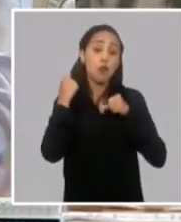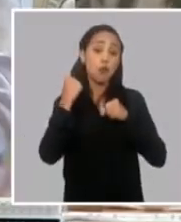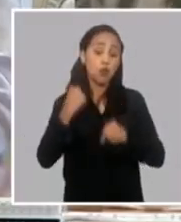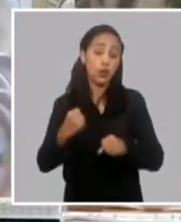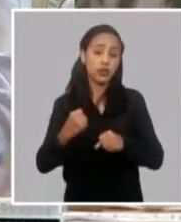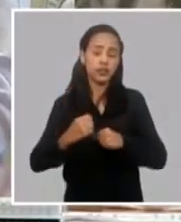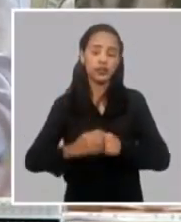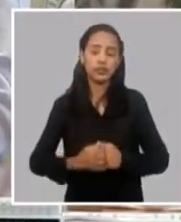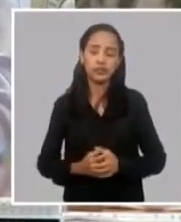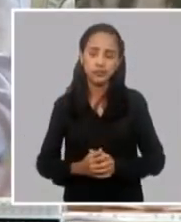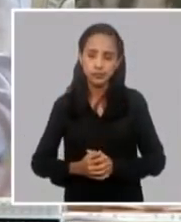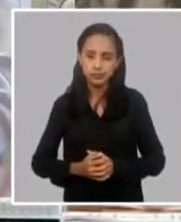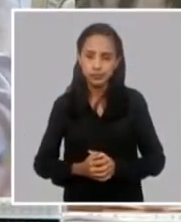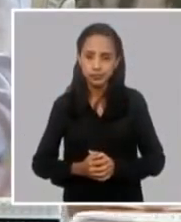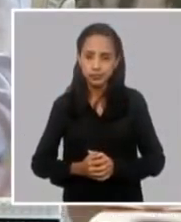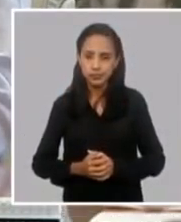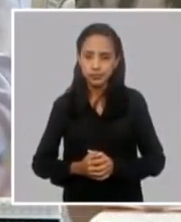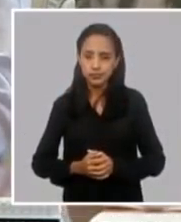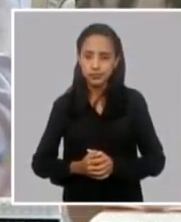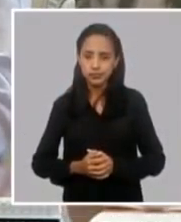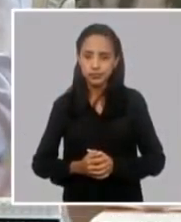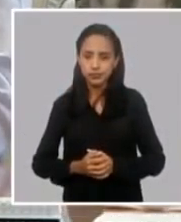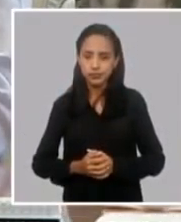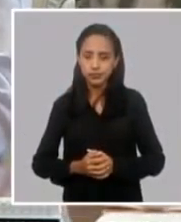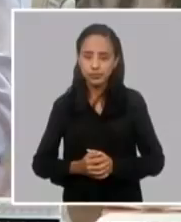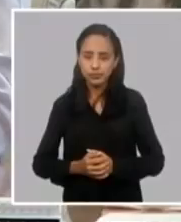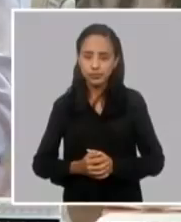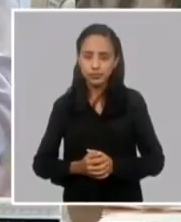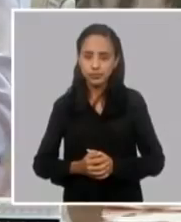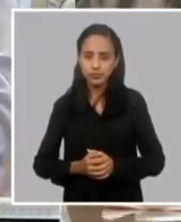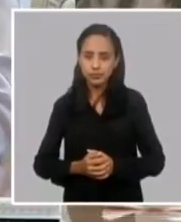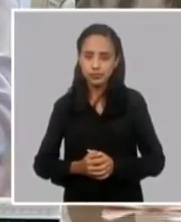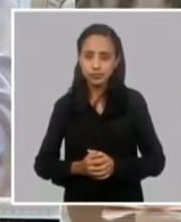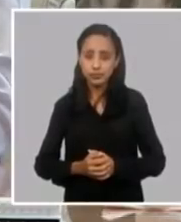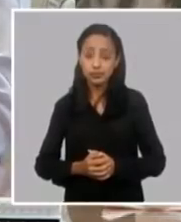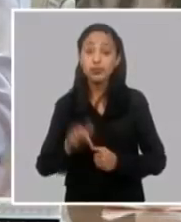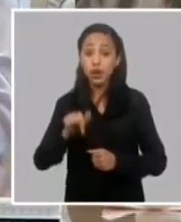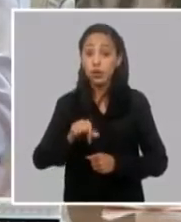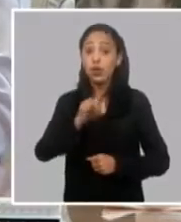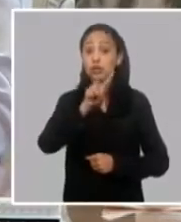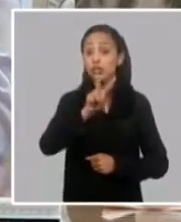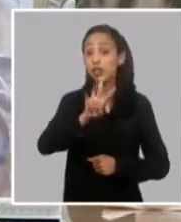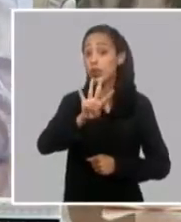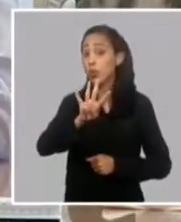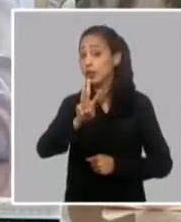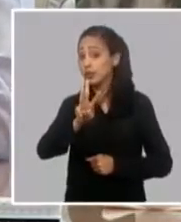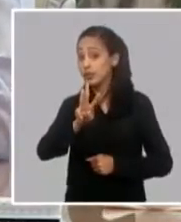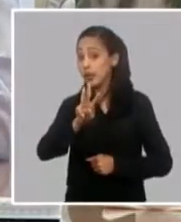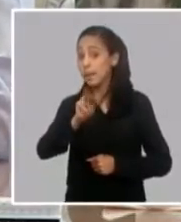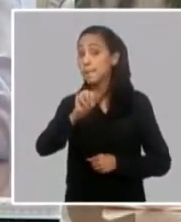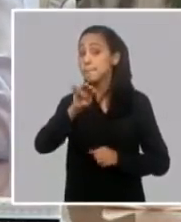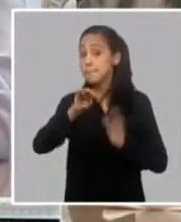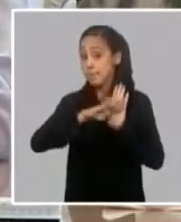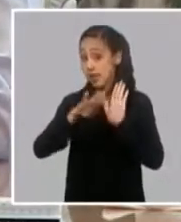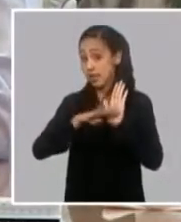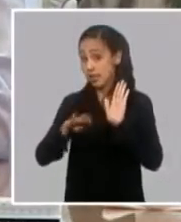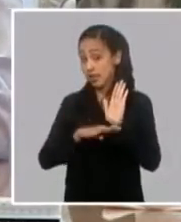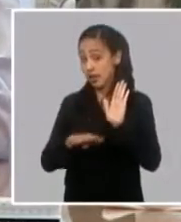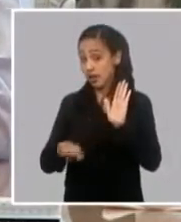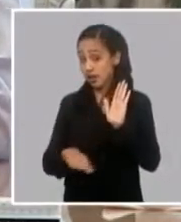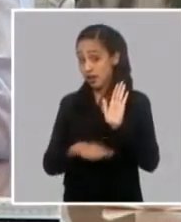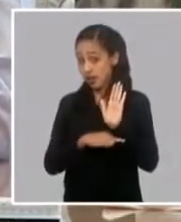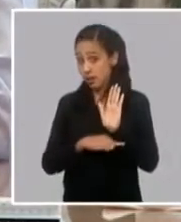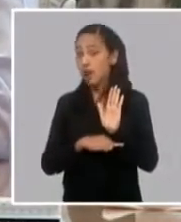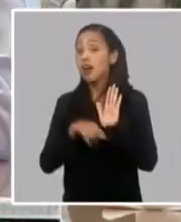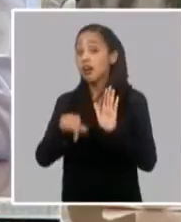y aún más apoyado por 243 medidas restrictivas de la administración Trump, que además han